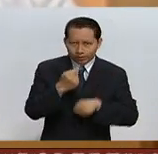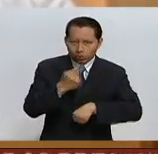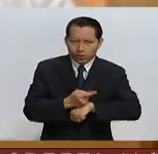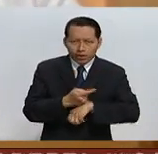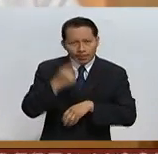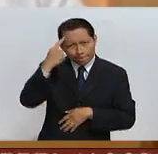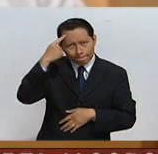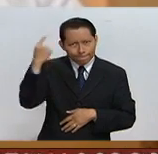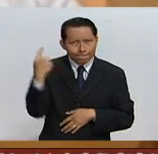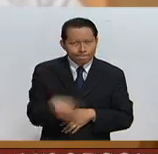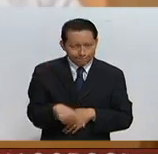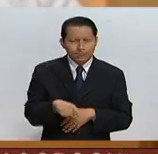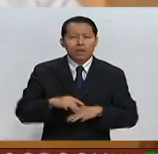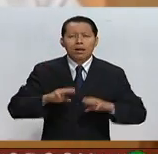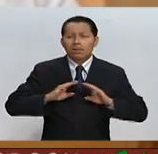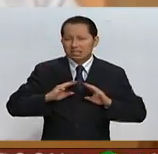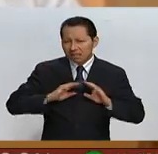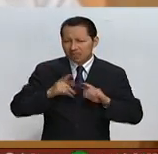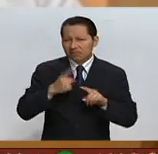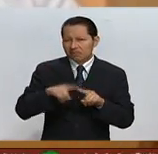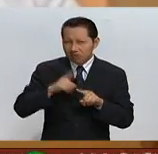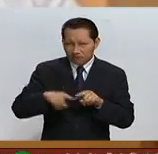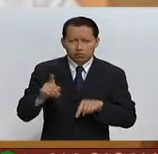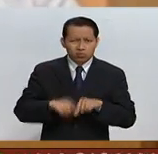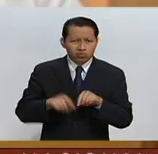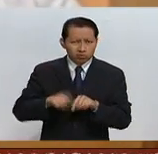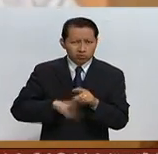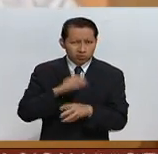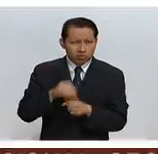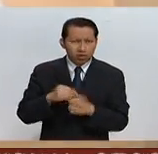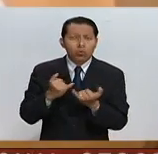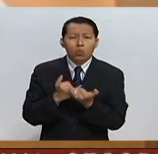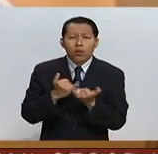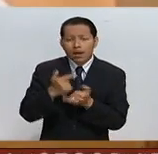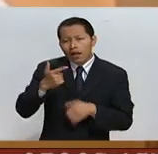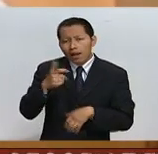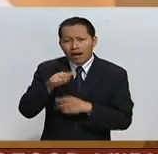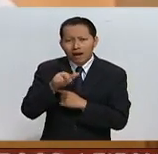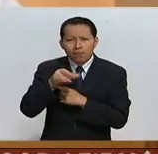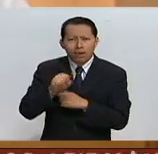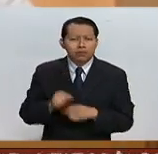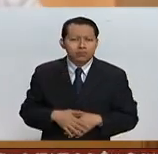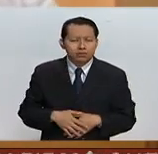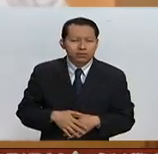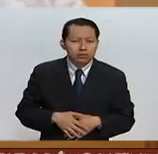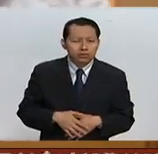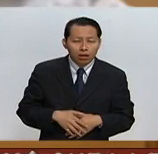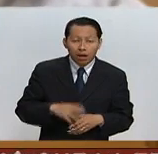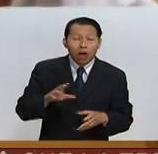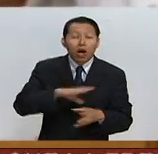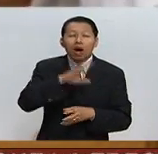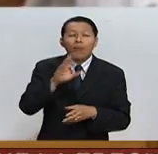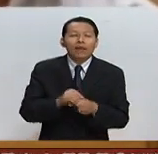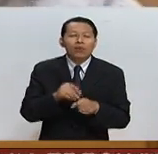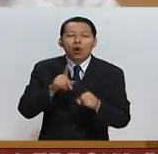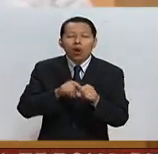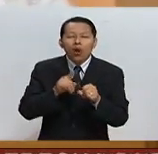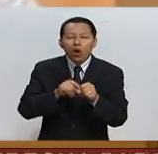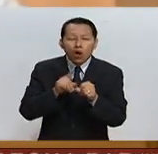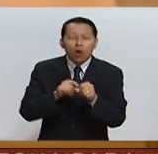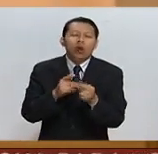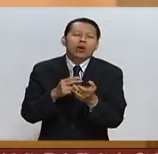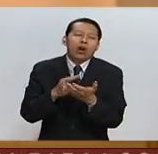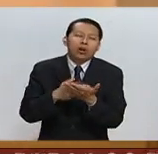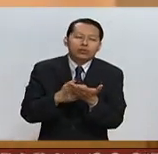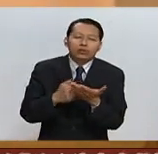combate al paramilitarismo y otro sobre dejación de armas. No será todo color de rosa y